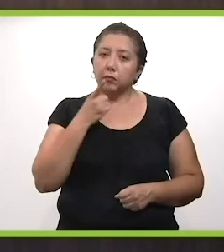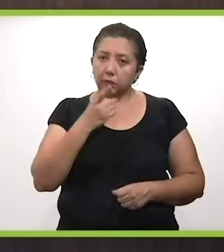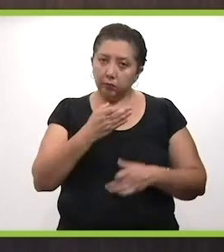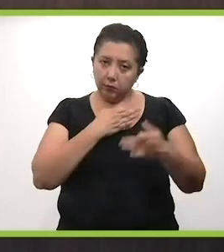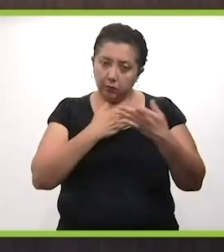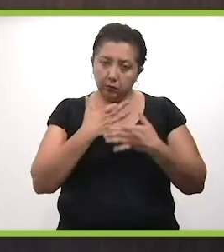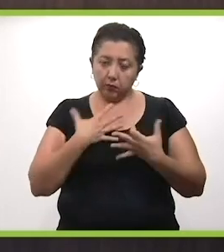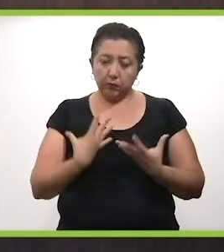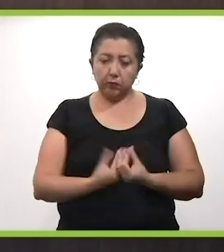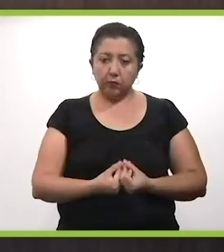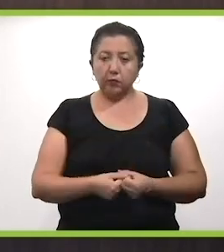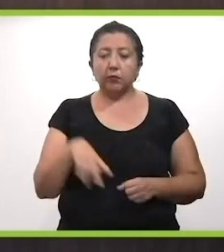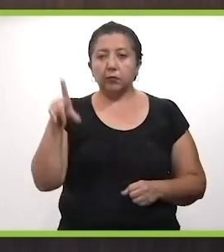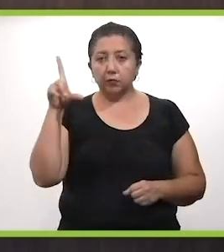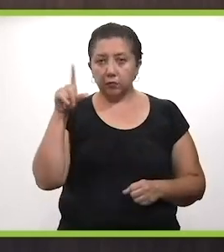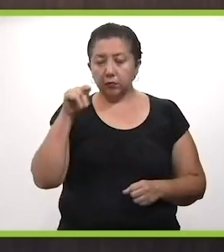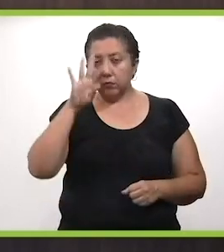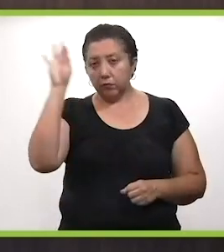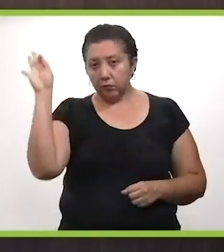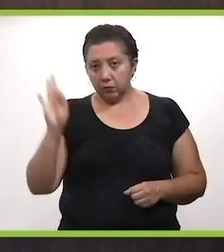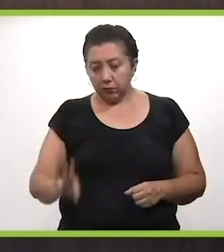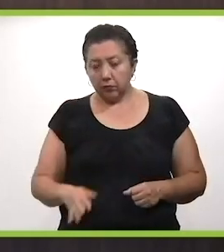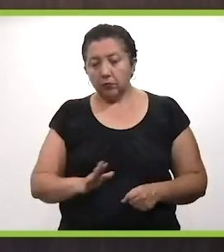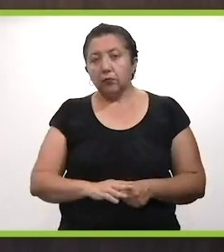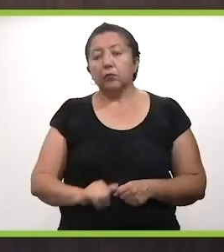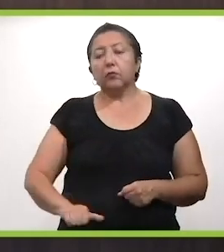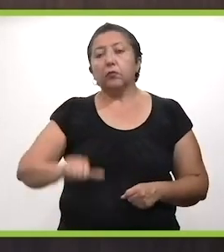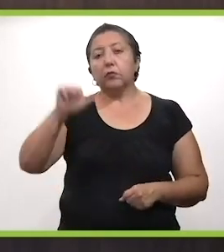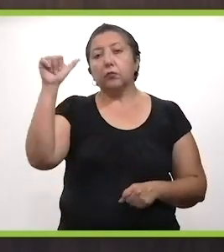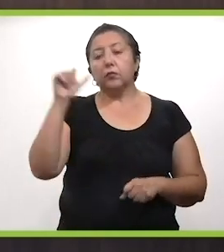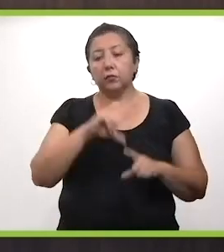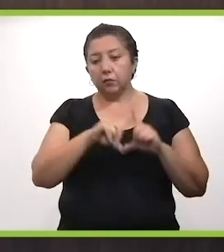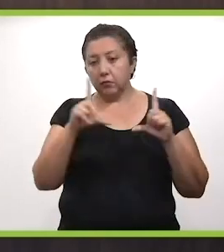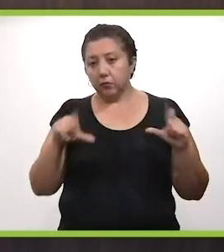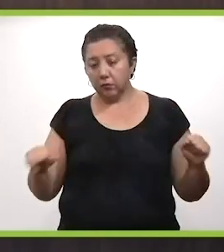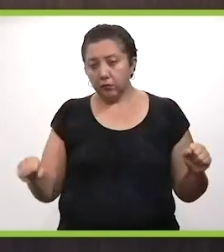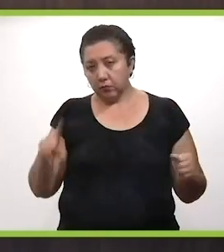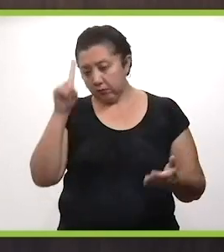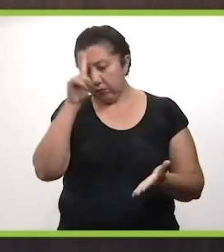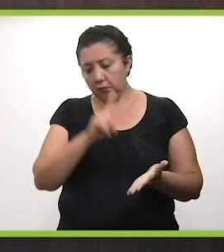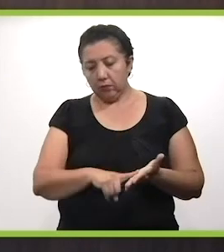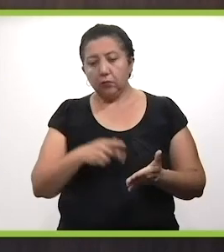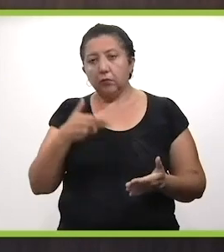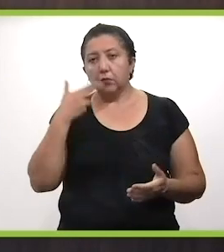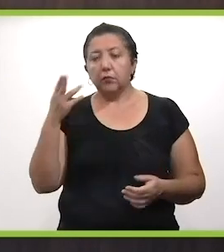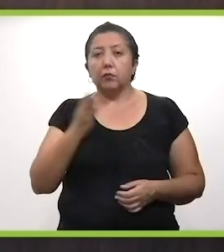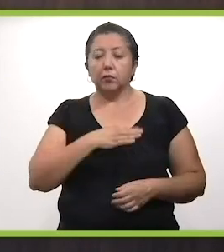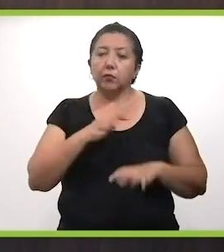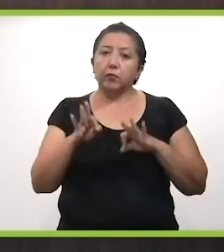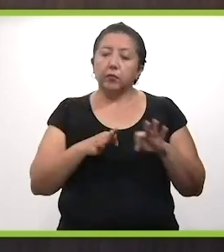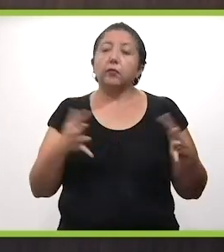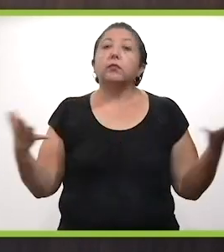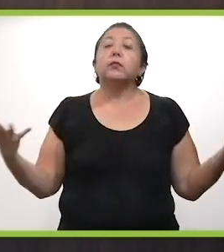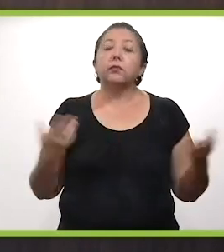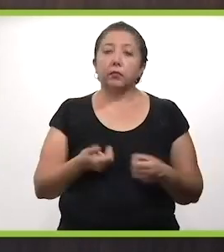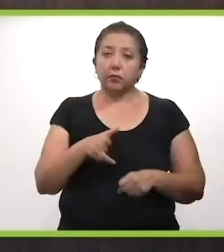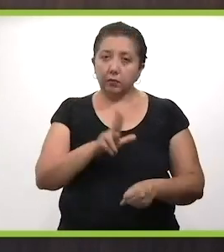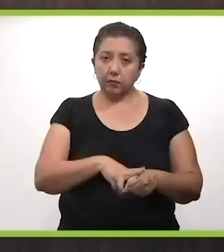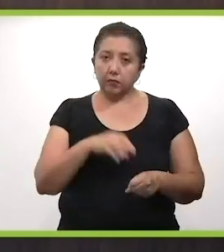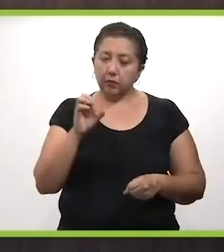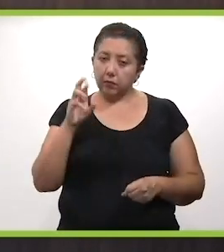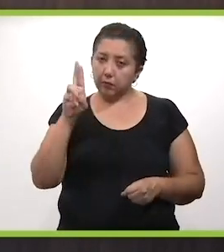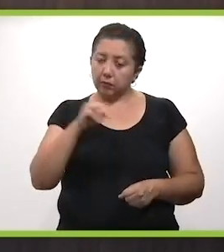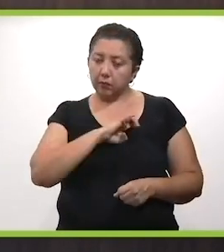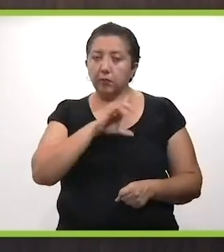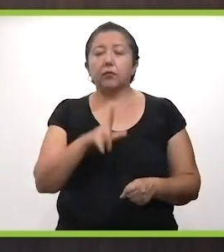es una muy buena noticia. Tenemos un puntaje de 70% que es de los más altos del país y la verdad creo que esto habla del buen trabajo que se ha estado